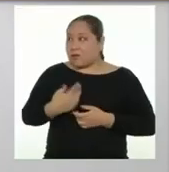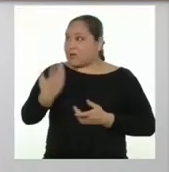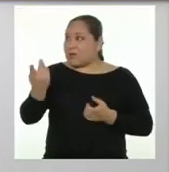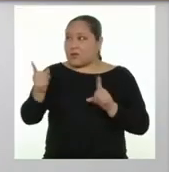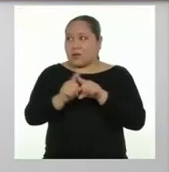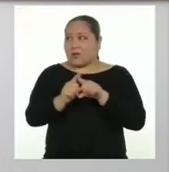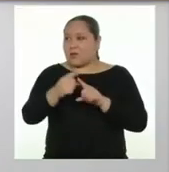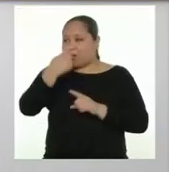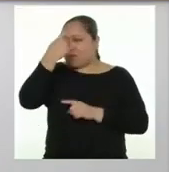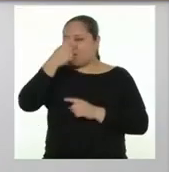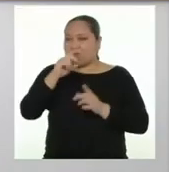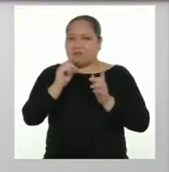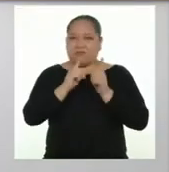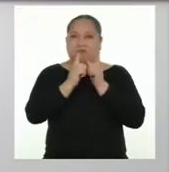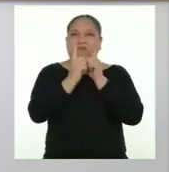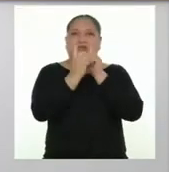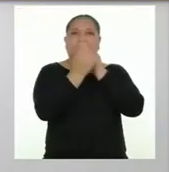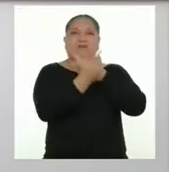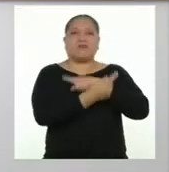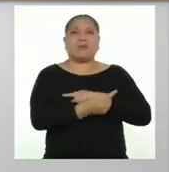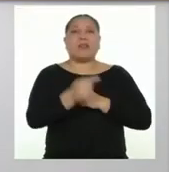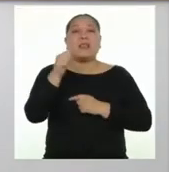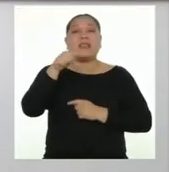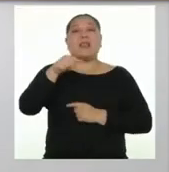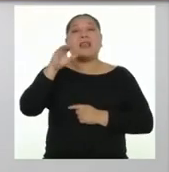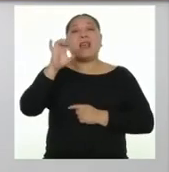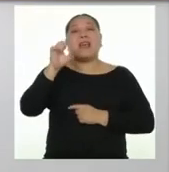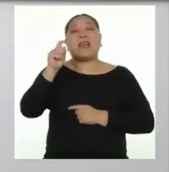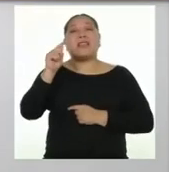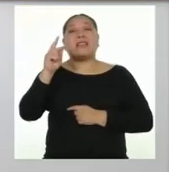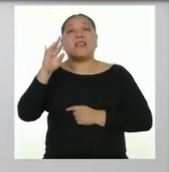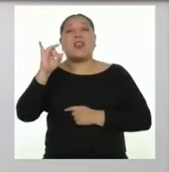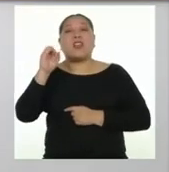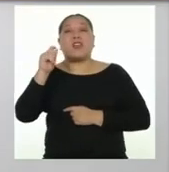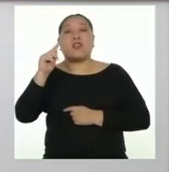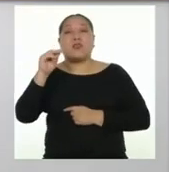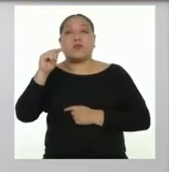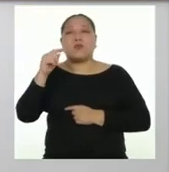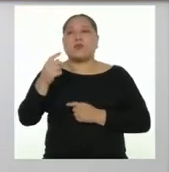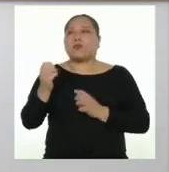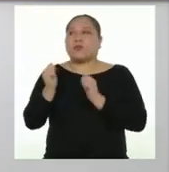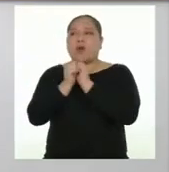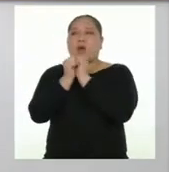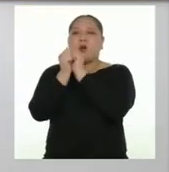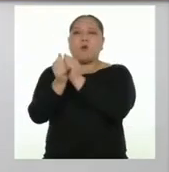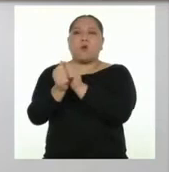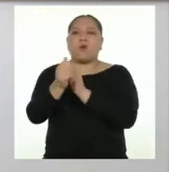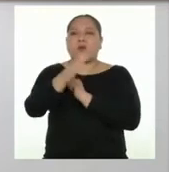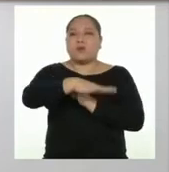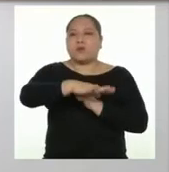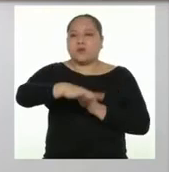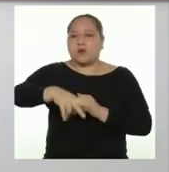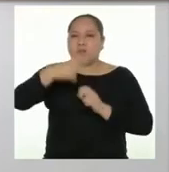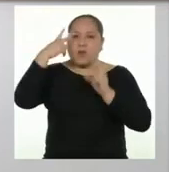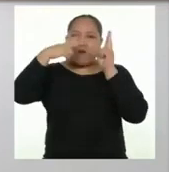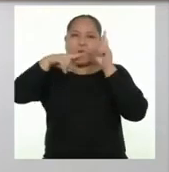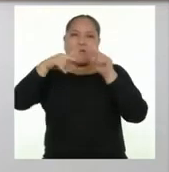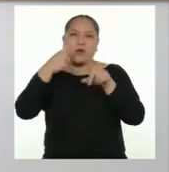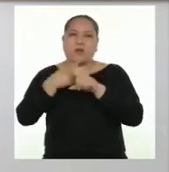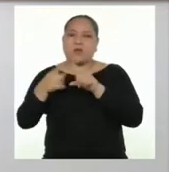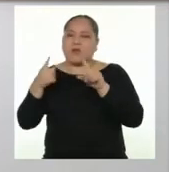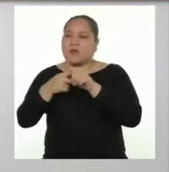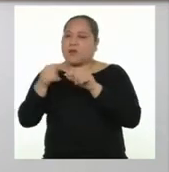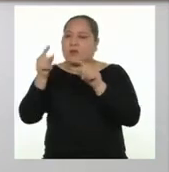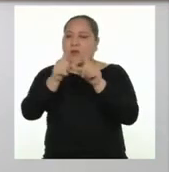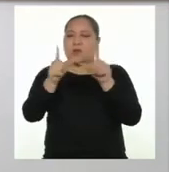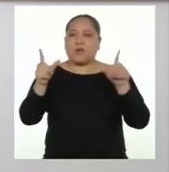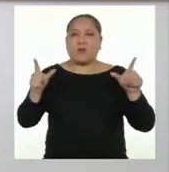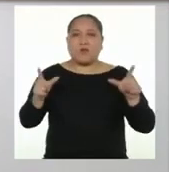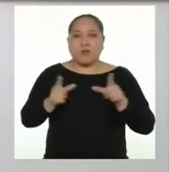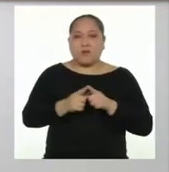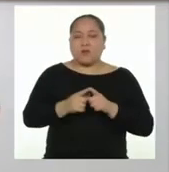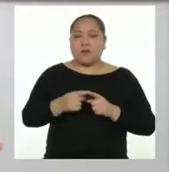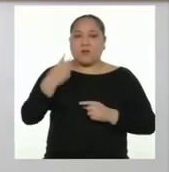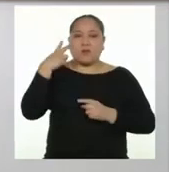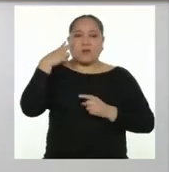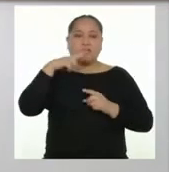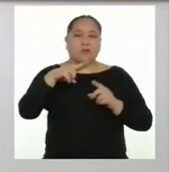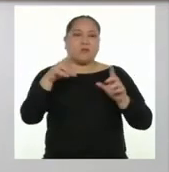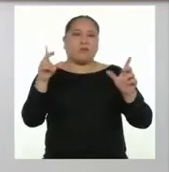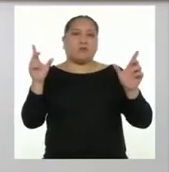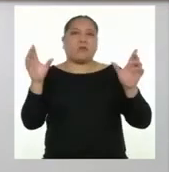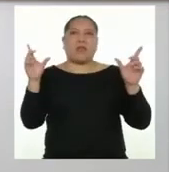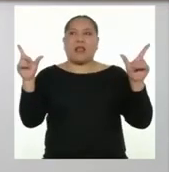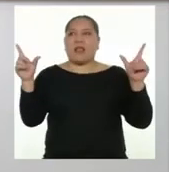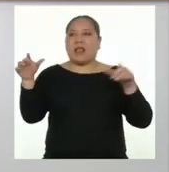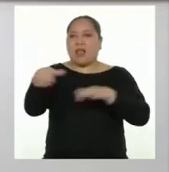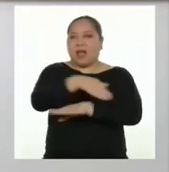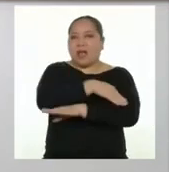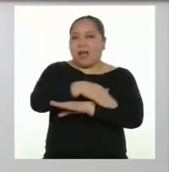Exactamente. Y estos estereotipos muchas veces nos acompañan desde chicos. Y los vemos en distintos espacios, en los medios, en